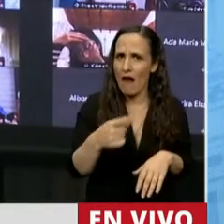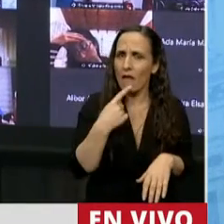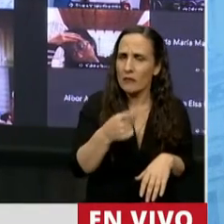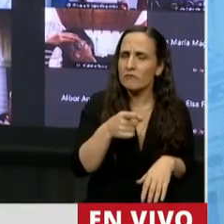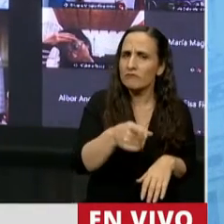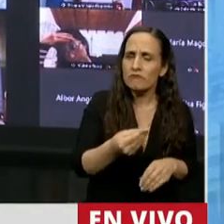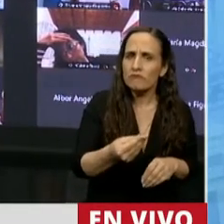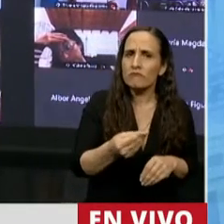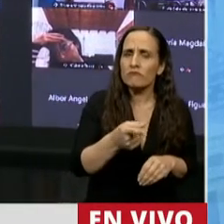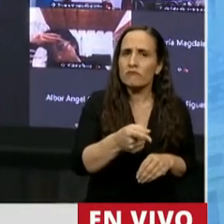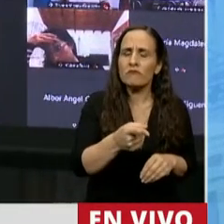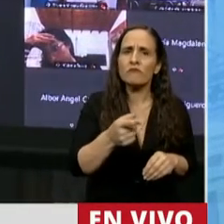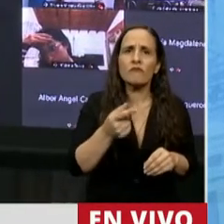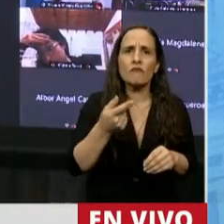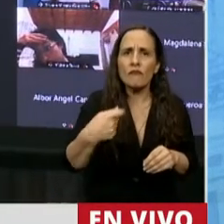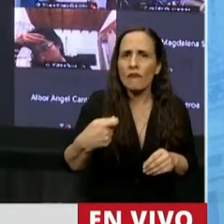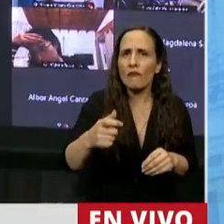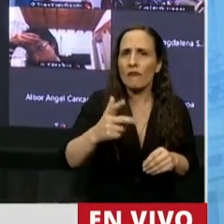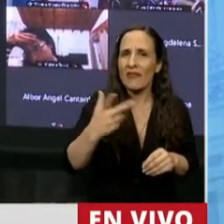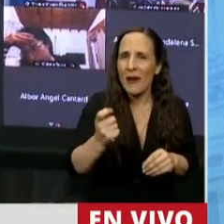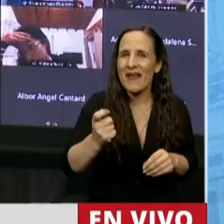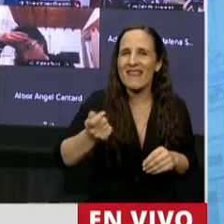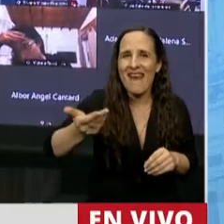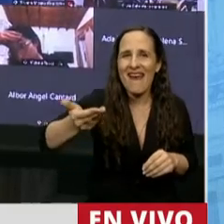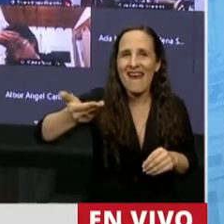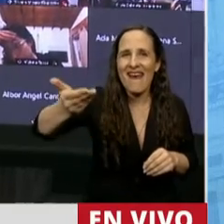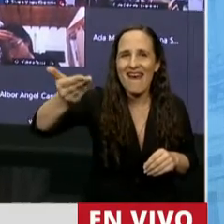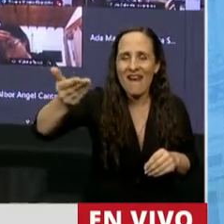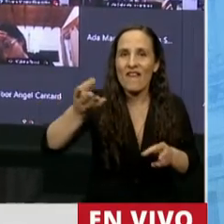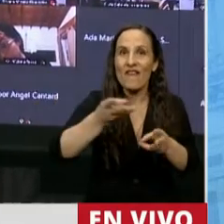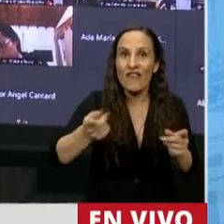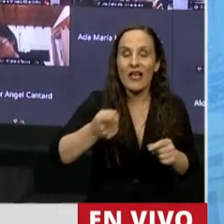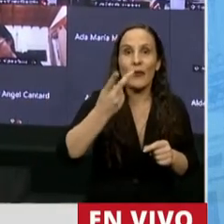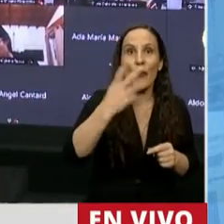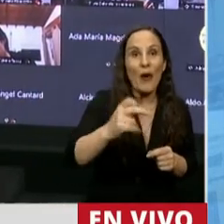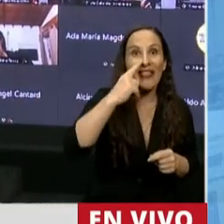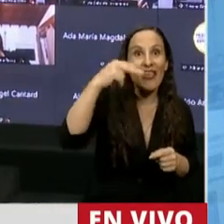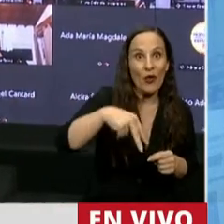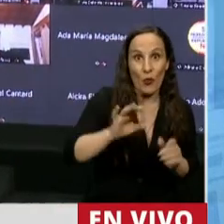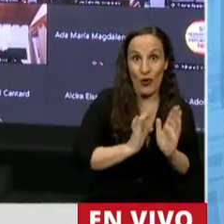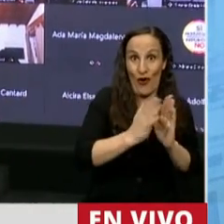facultad para otorgar los incrementos trimestrales fenecía el día 20 de junio de este año